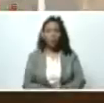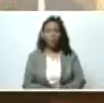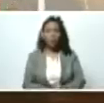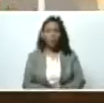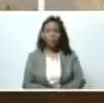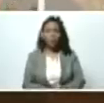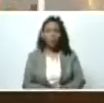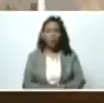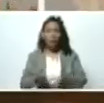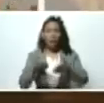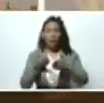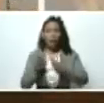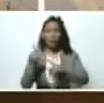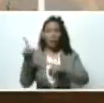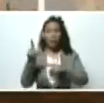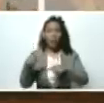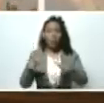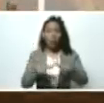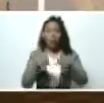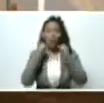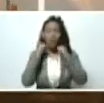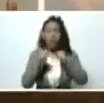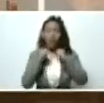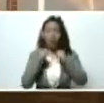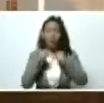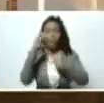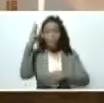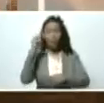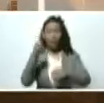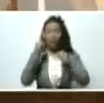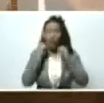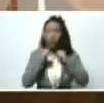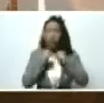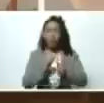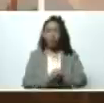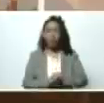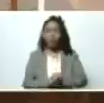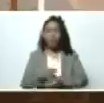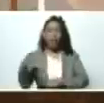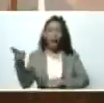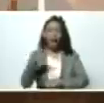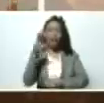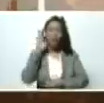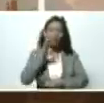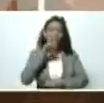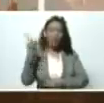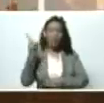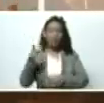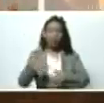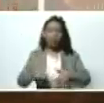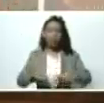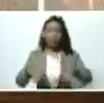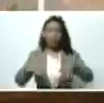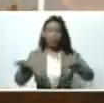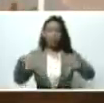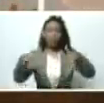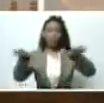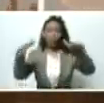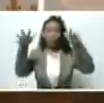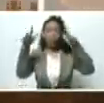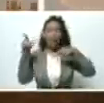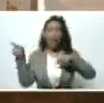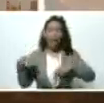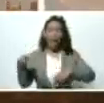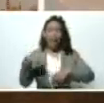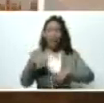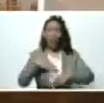La mandación en Petare dura, y el Guaire se creció, el Guaire se